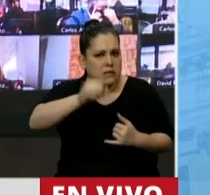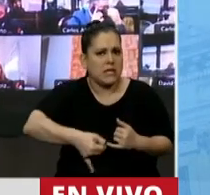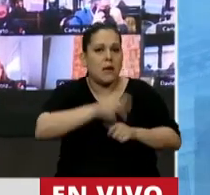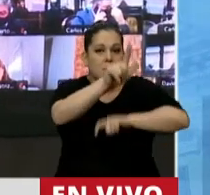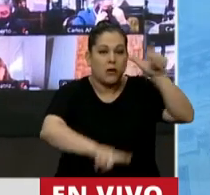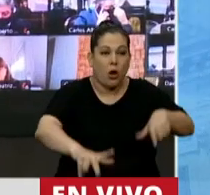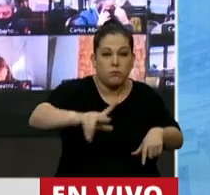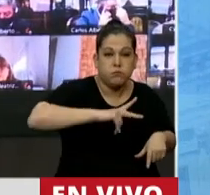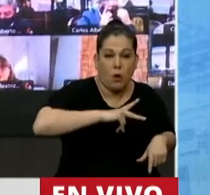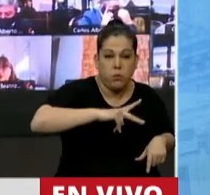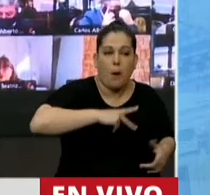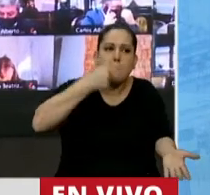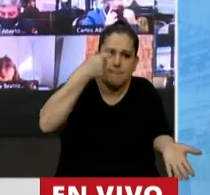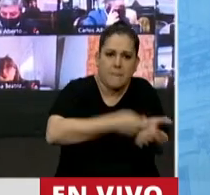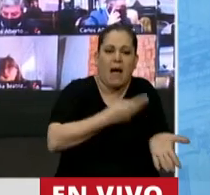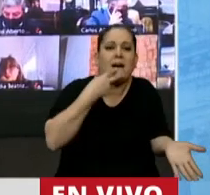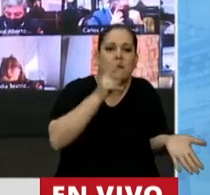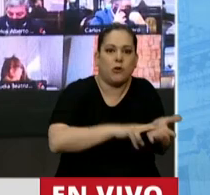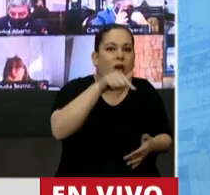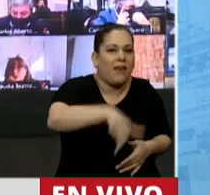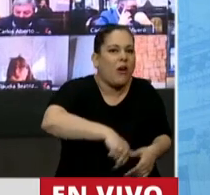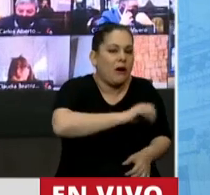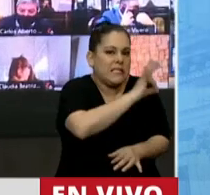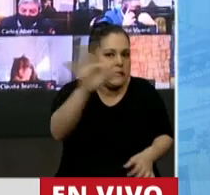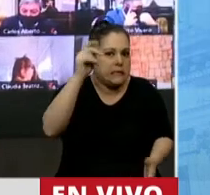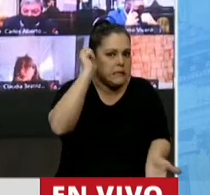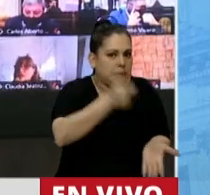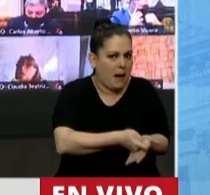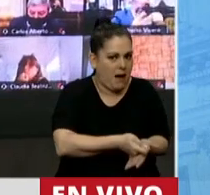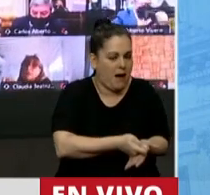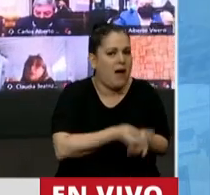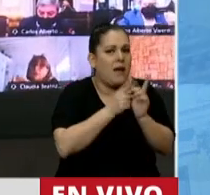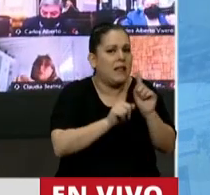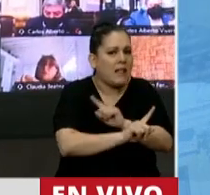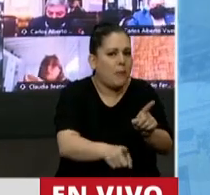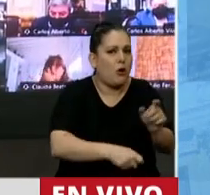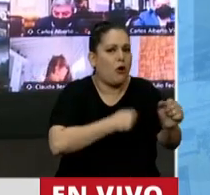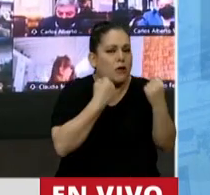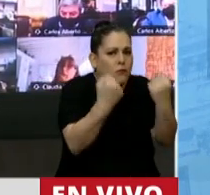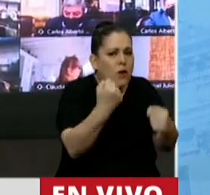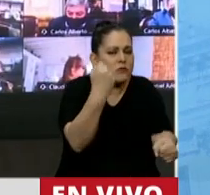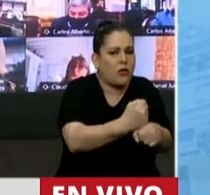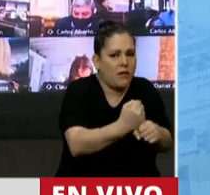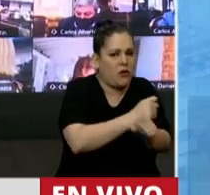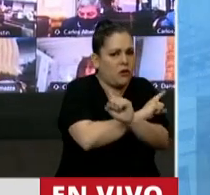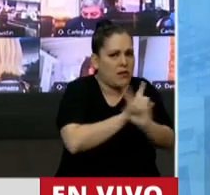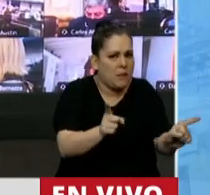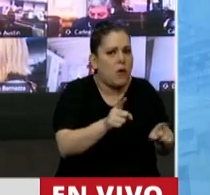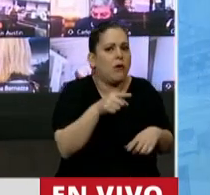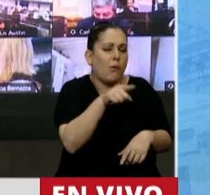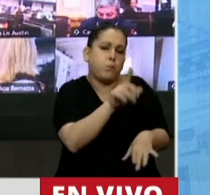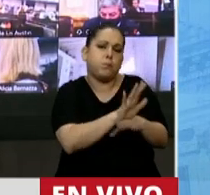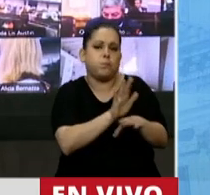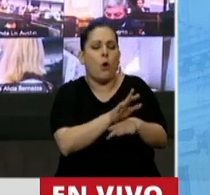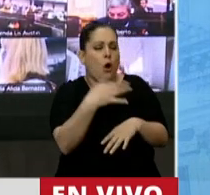fortunas paguen los impuestos que hoy no pagan, el esfuerzo que no realizan y la solidaridad que les resulta ajena.